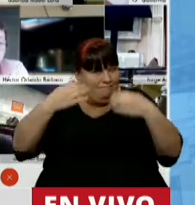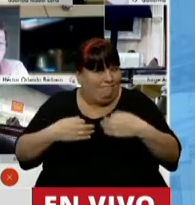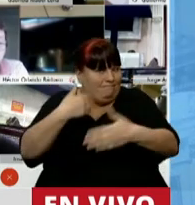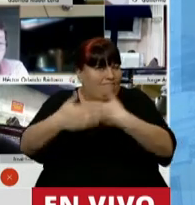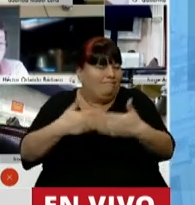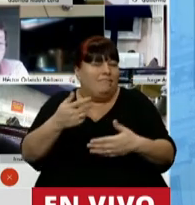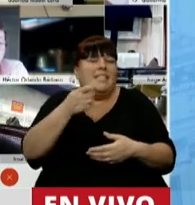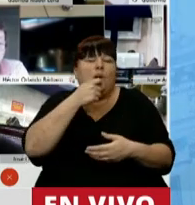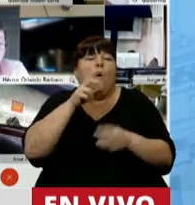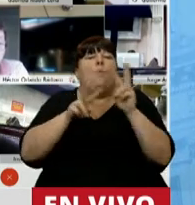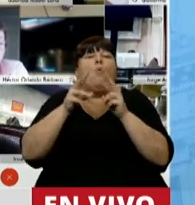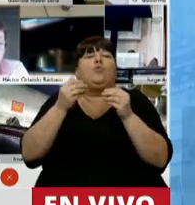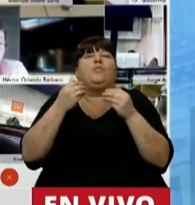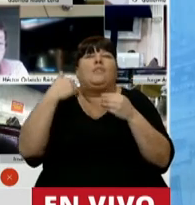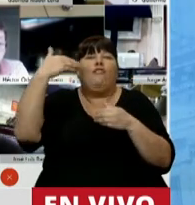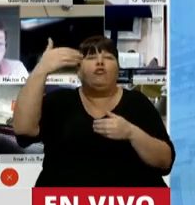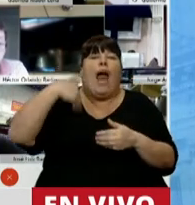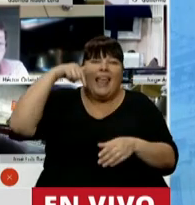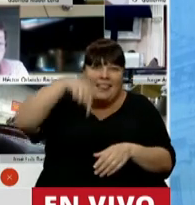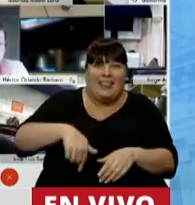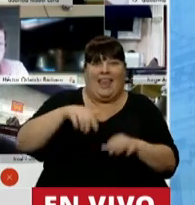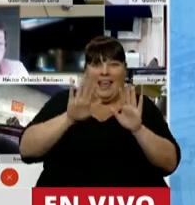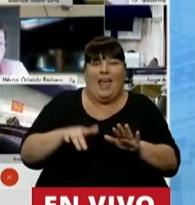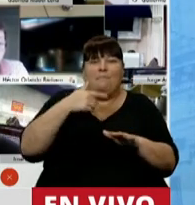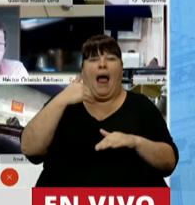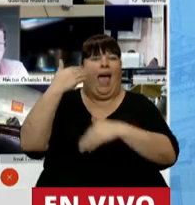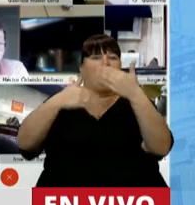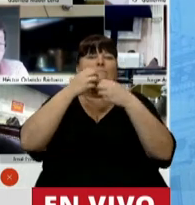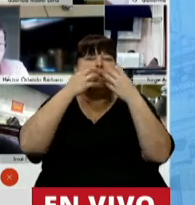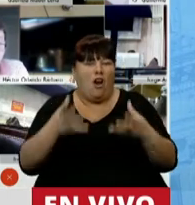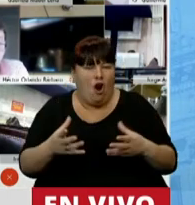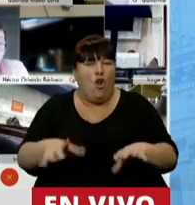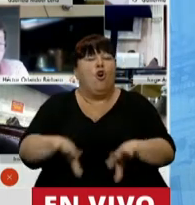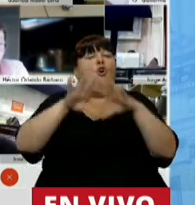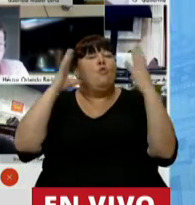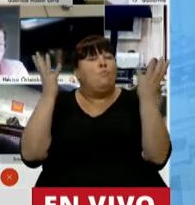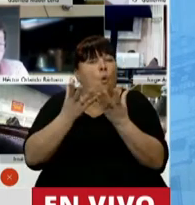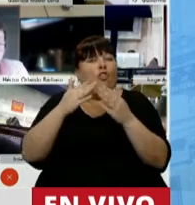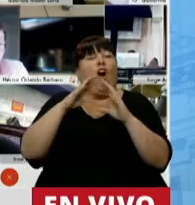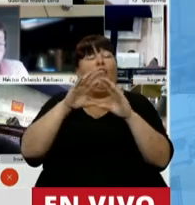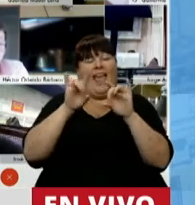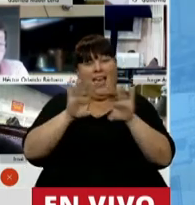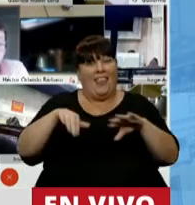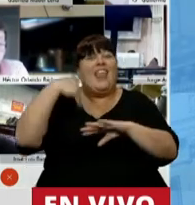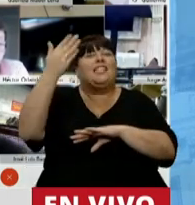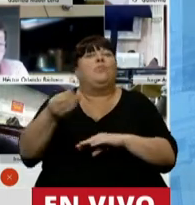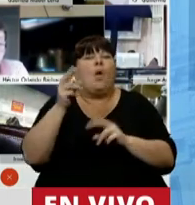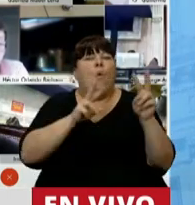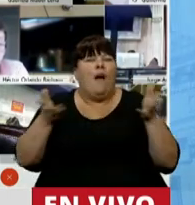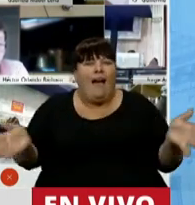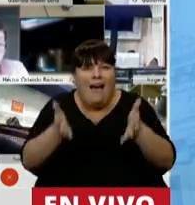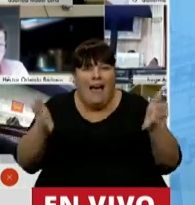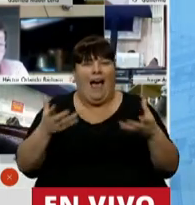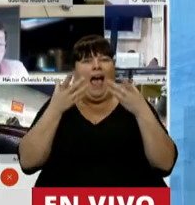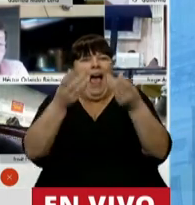para que encuentren el país un ámbito que les permita crecer. El mundo post-pandemia incentiva, colabora